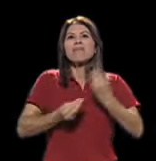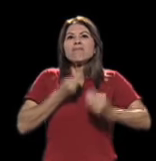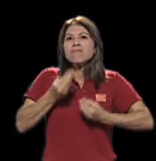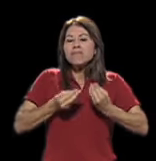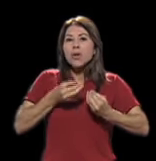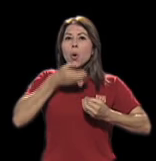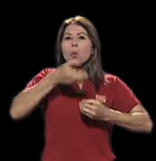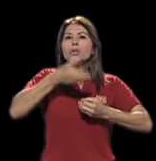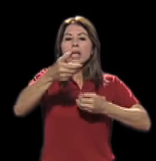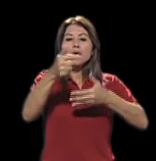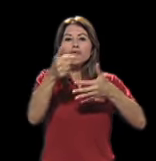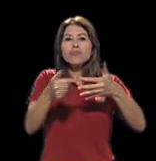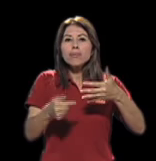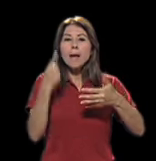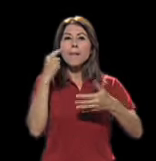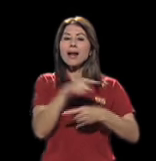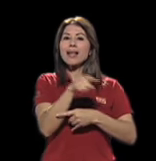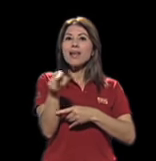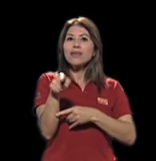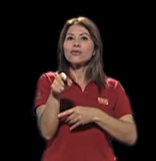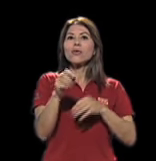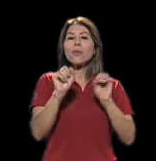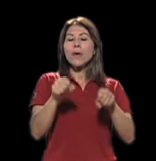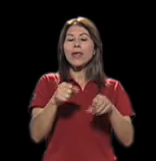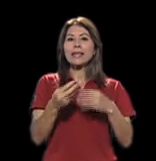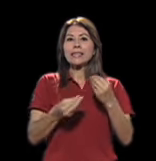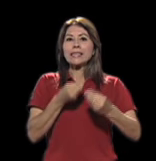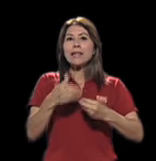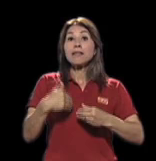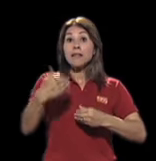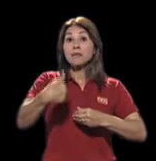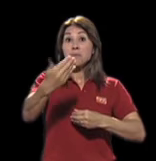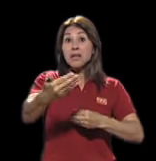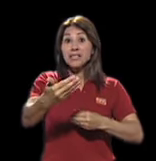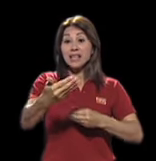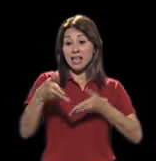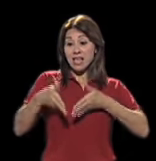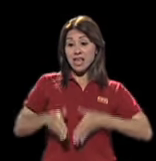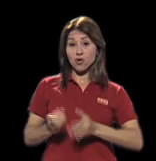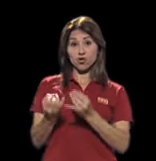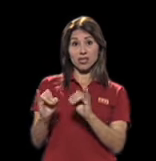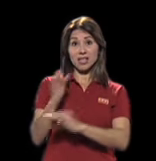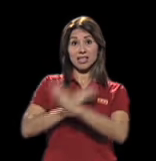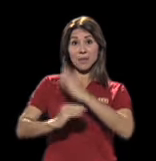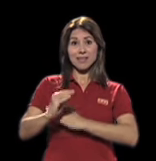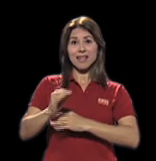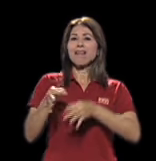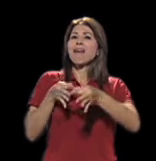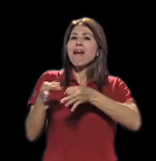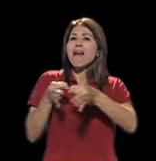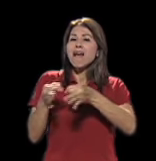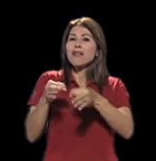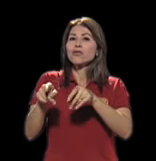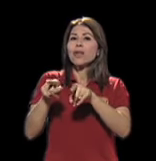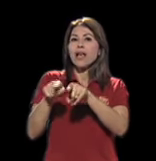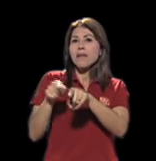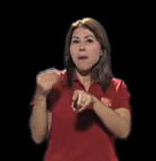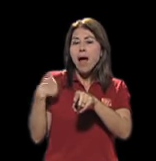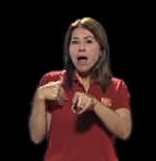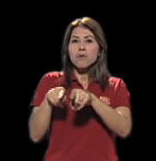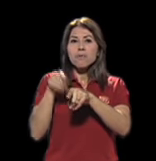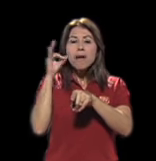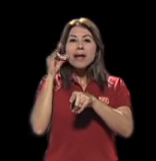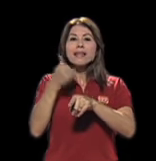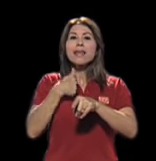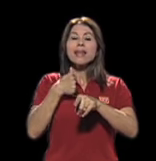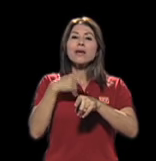aconsejarle a los padres para que manejen tanto, explicarle a sus hijos sin discapacidad que su hermano tiene una condición diferente y cómo empezar a trabajarlo